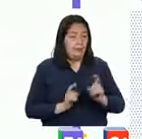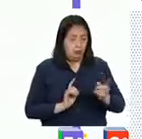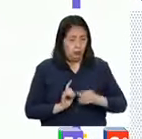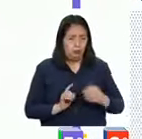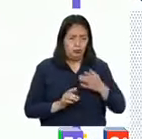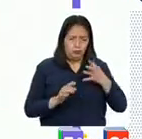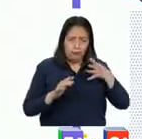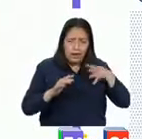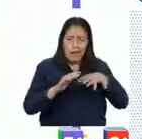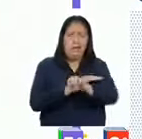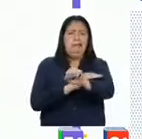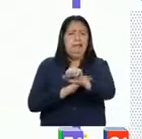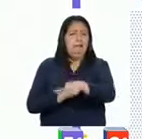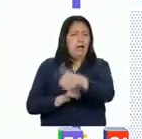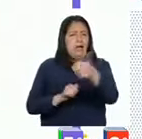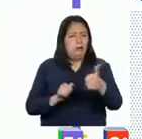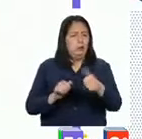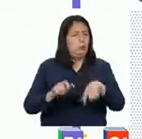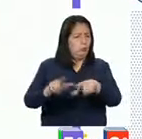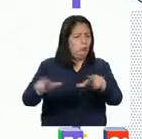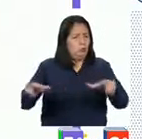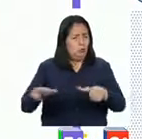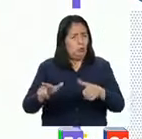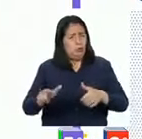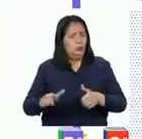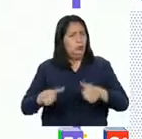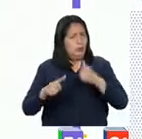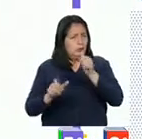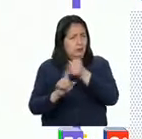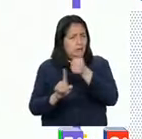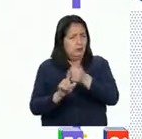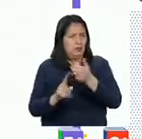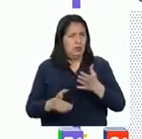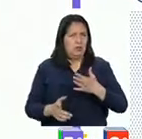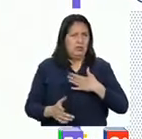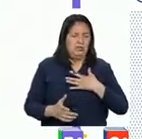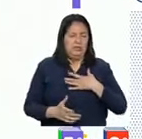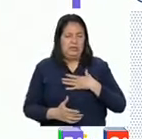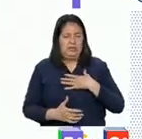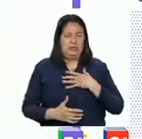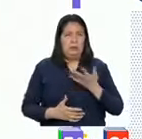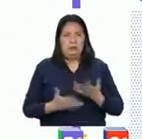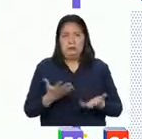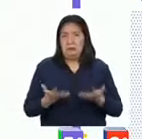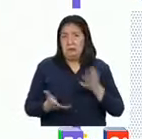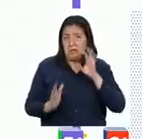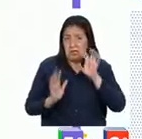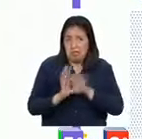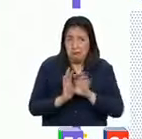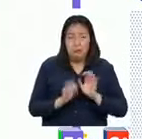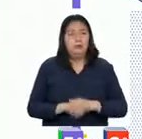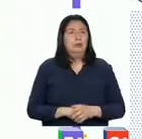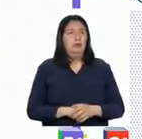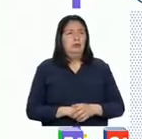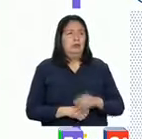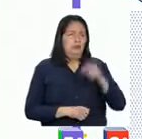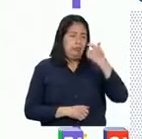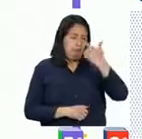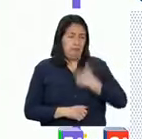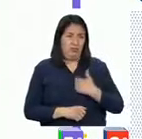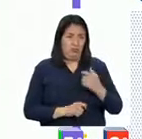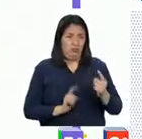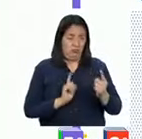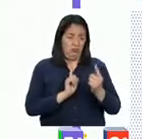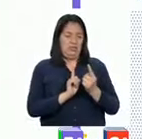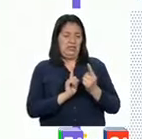invade el espacio personal de otra, su cuerpo manifestará algunas señales. Por ejemplo, la persona que